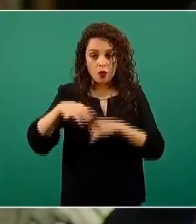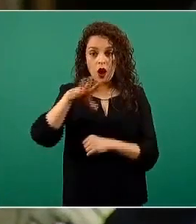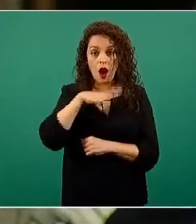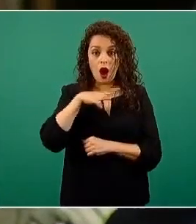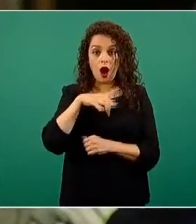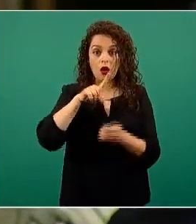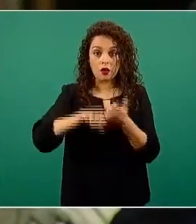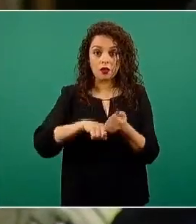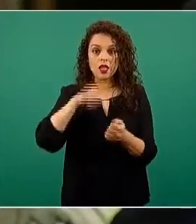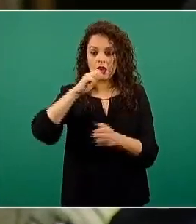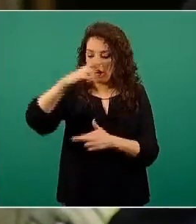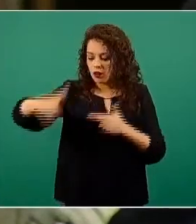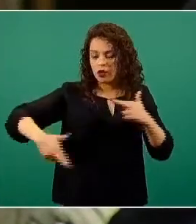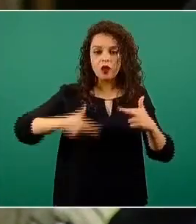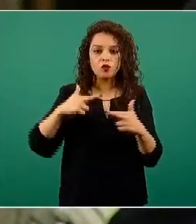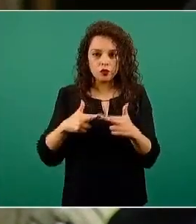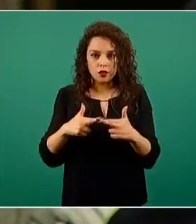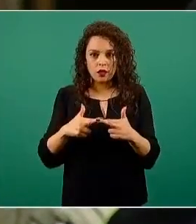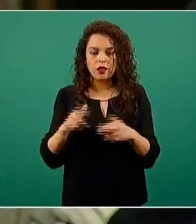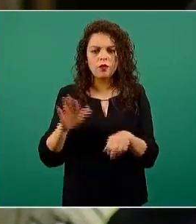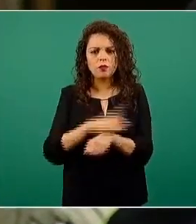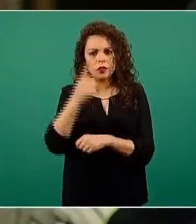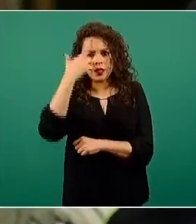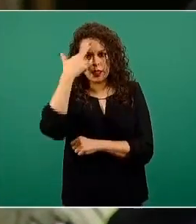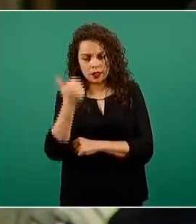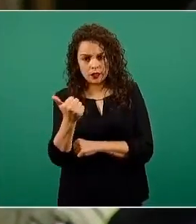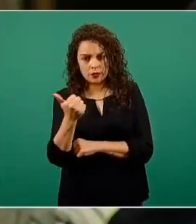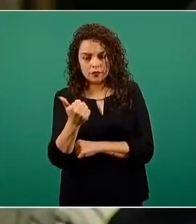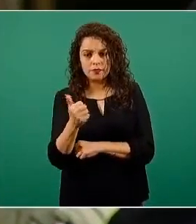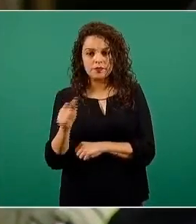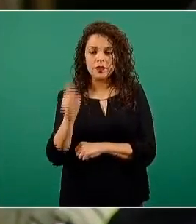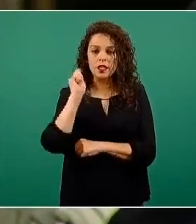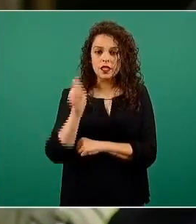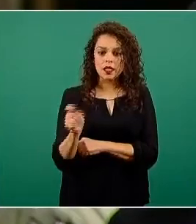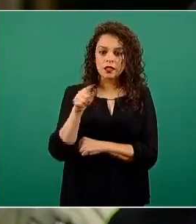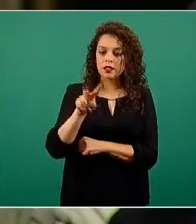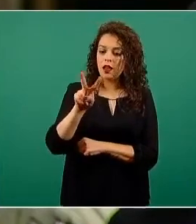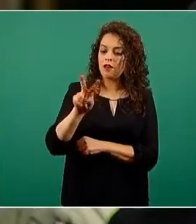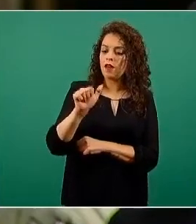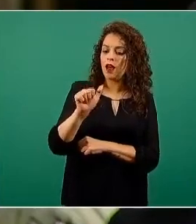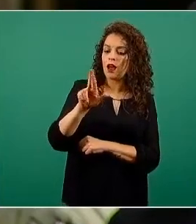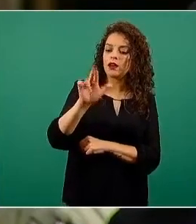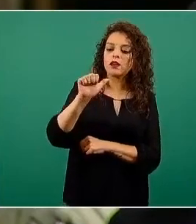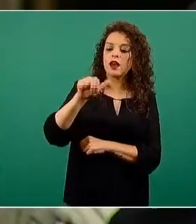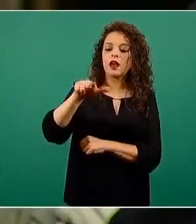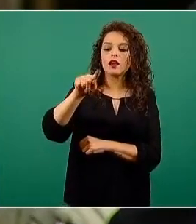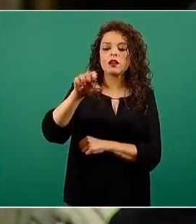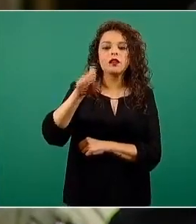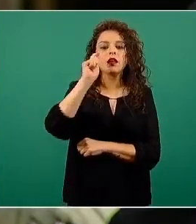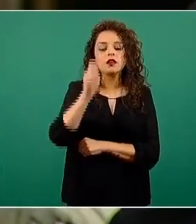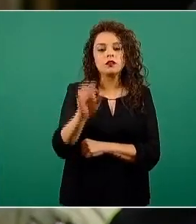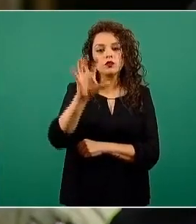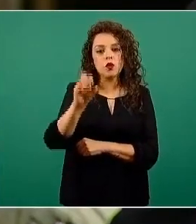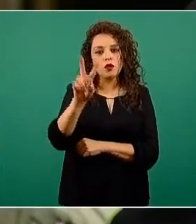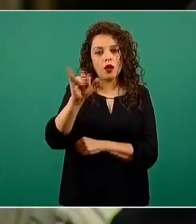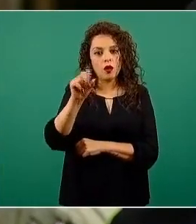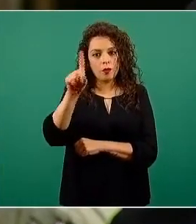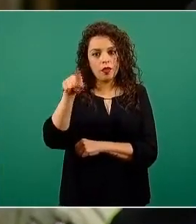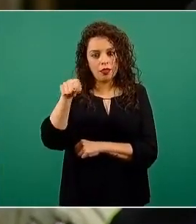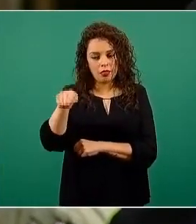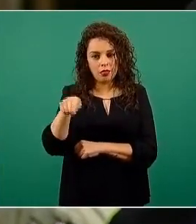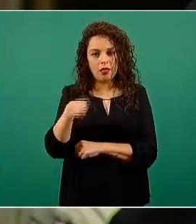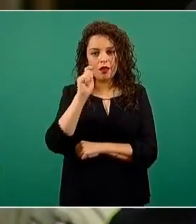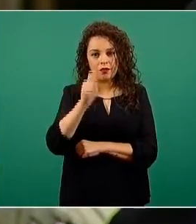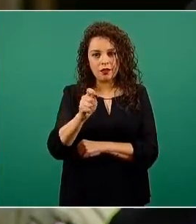región, porque todo parece indicar que la variante de la COVID, de esta variante